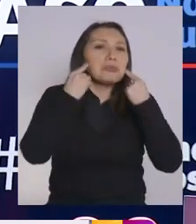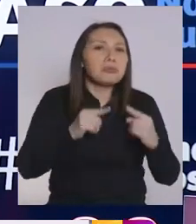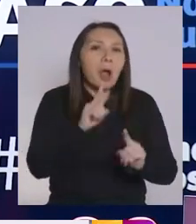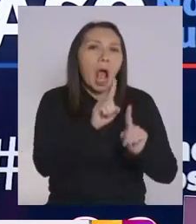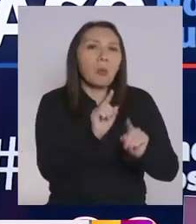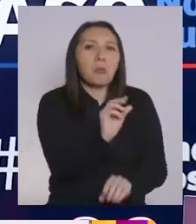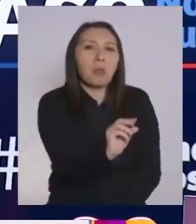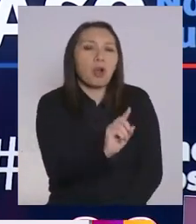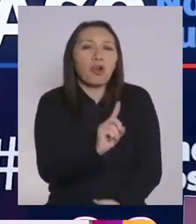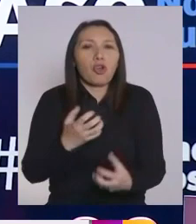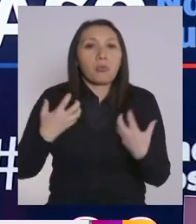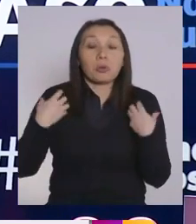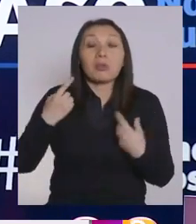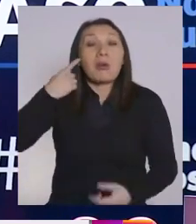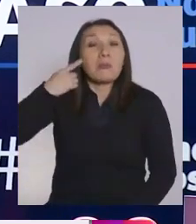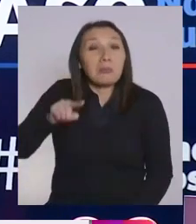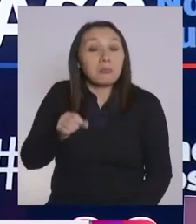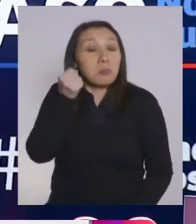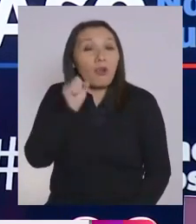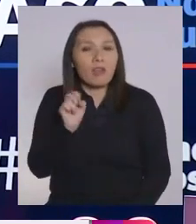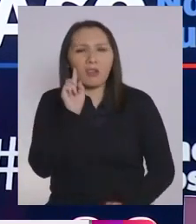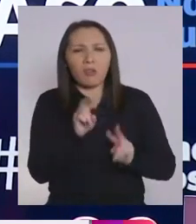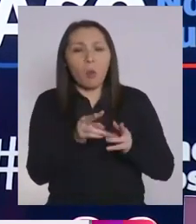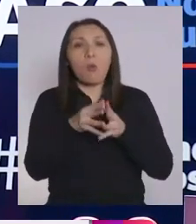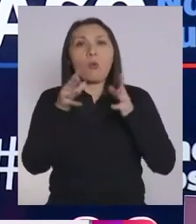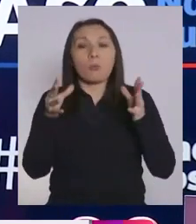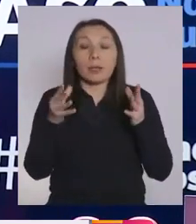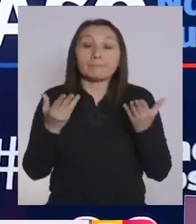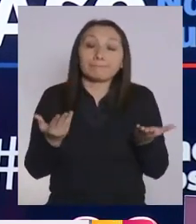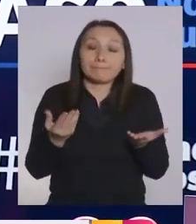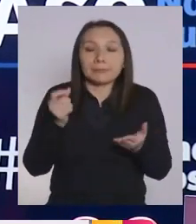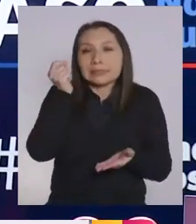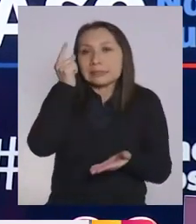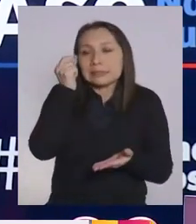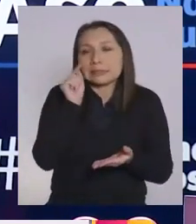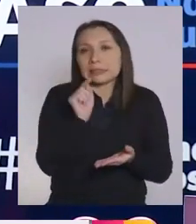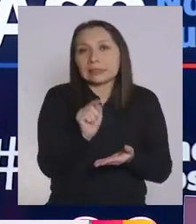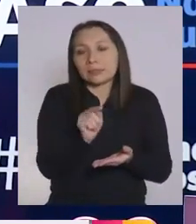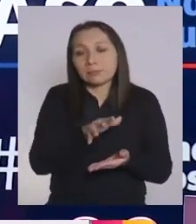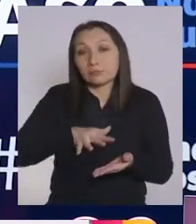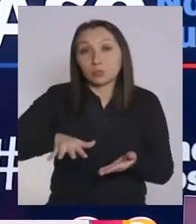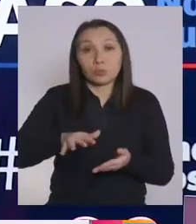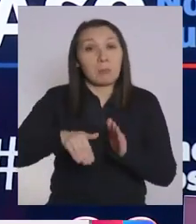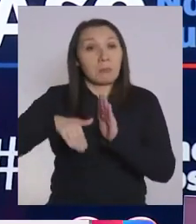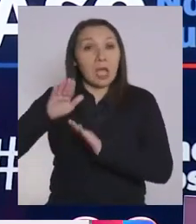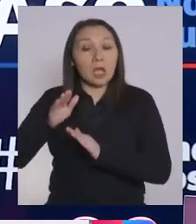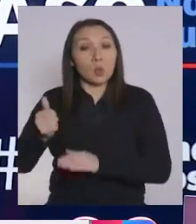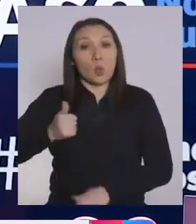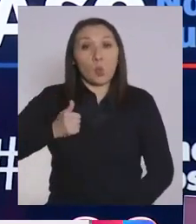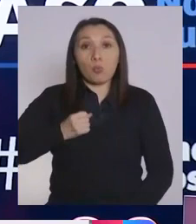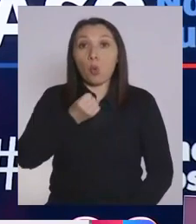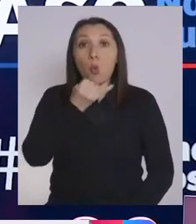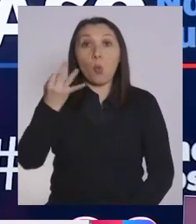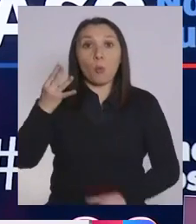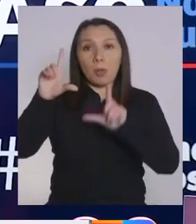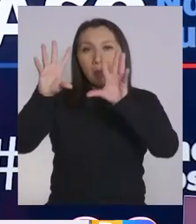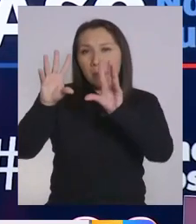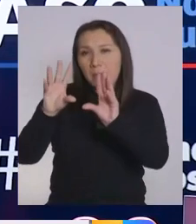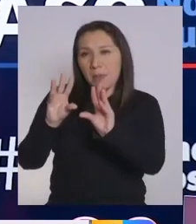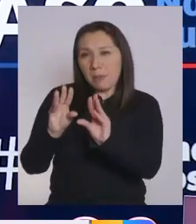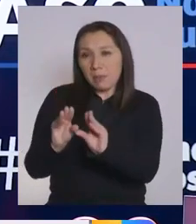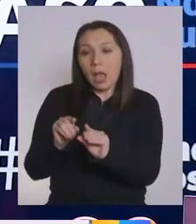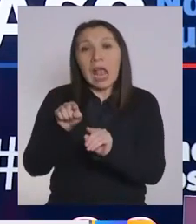Es más. Lo que pasa es que los porfiados se notan más. Pero hay que entender de que si estamos cumpliendo con los números es por un esfuerzo.